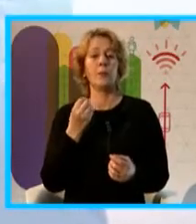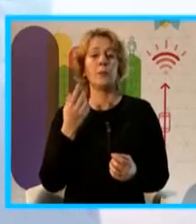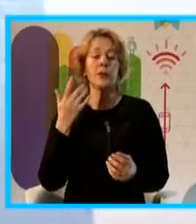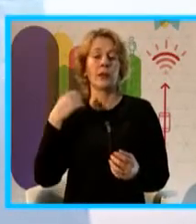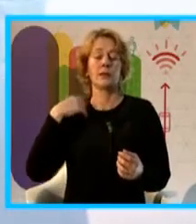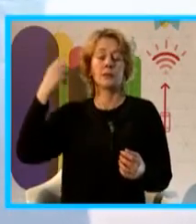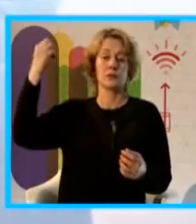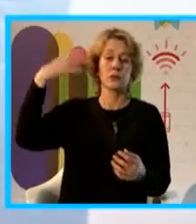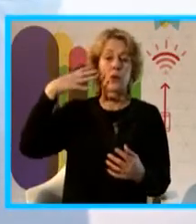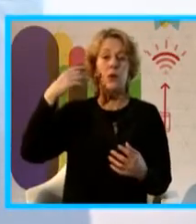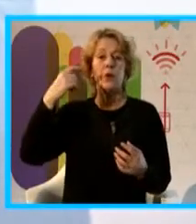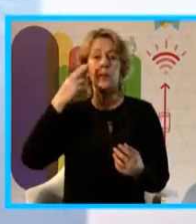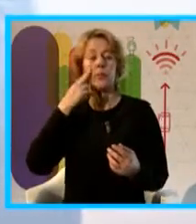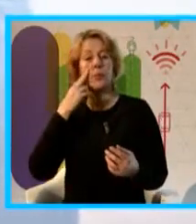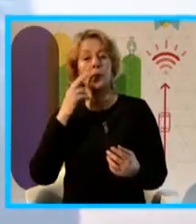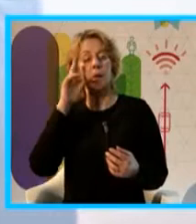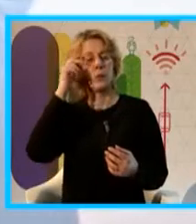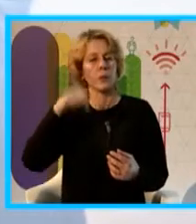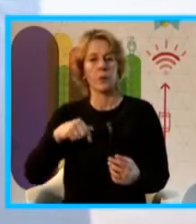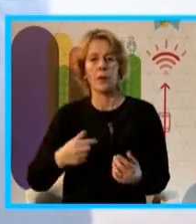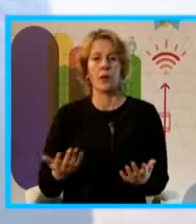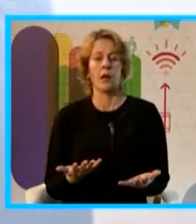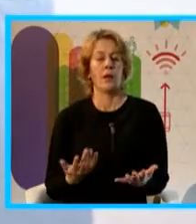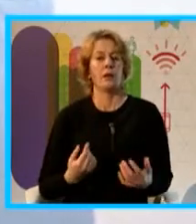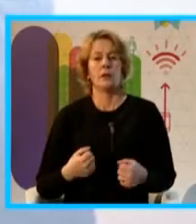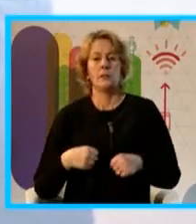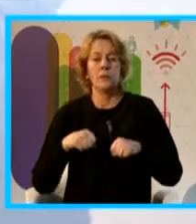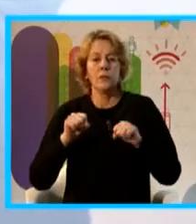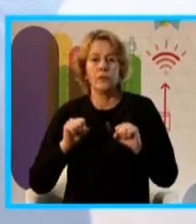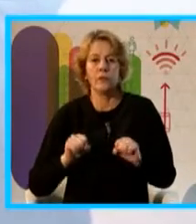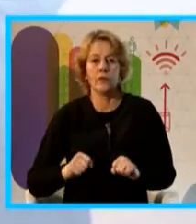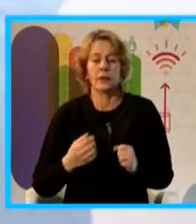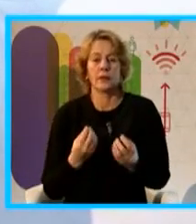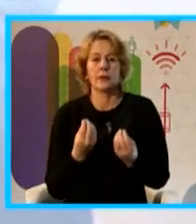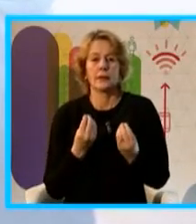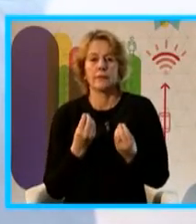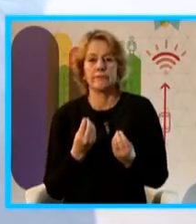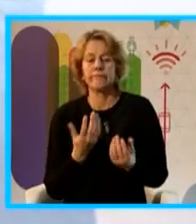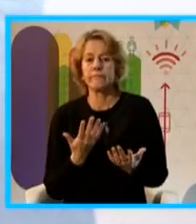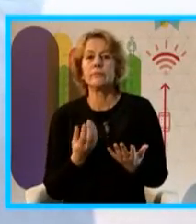ultravioleta que se están dando hoy en Uruguay son datos que se toman de